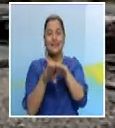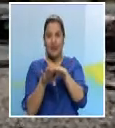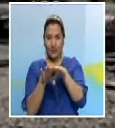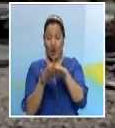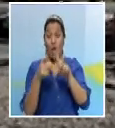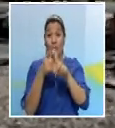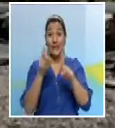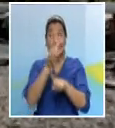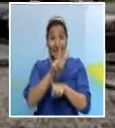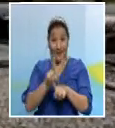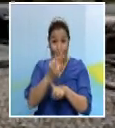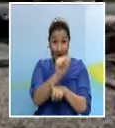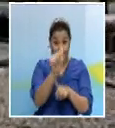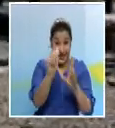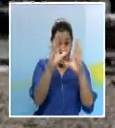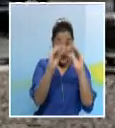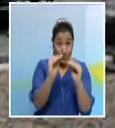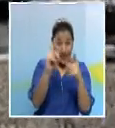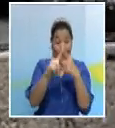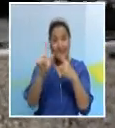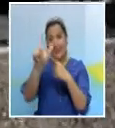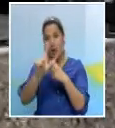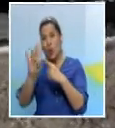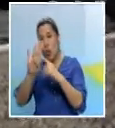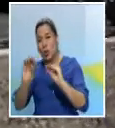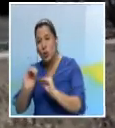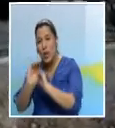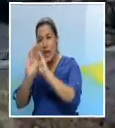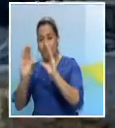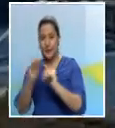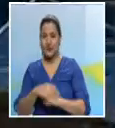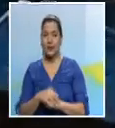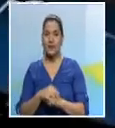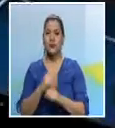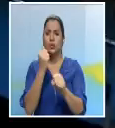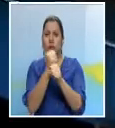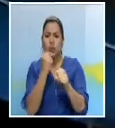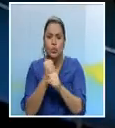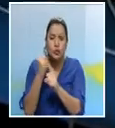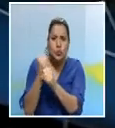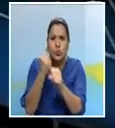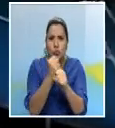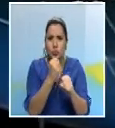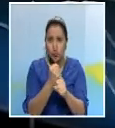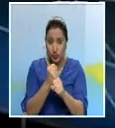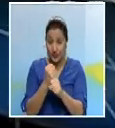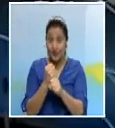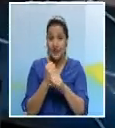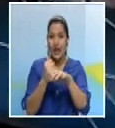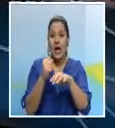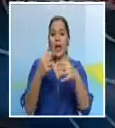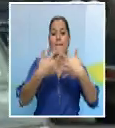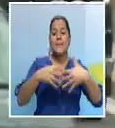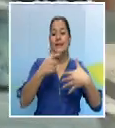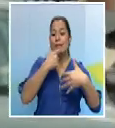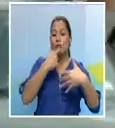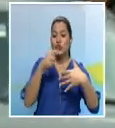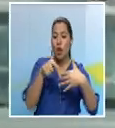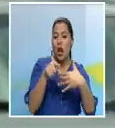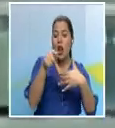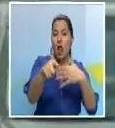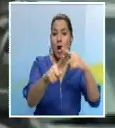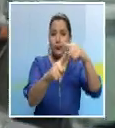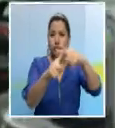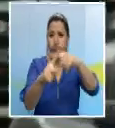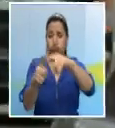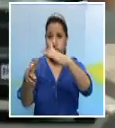viernes a las 10 de la noche hasta el lunes a las 4 de la mañana. Los trabajos de ampliación entre la Valencia y la Pozuelo obligan al Consejo